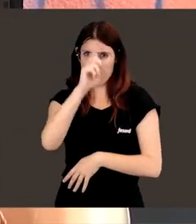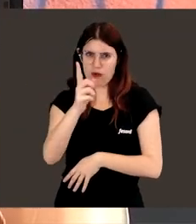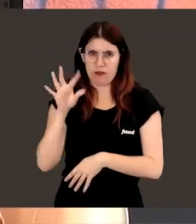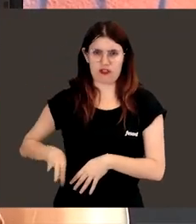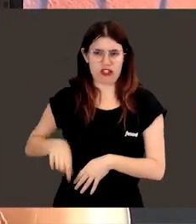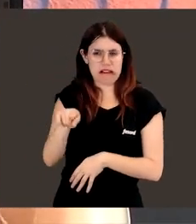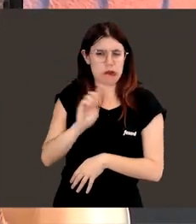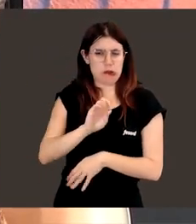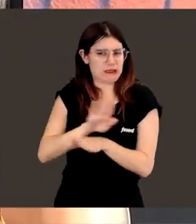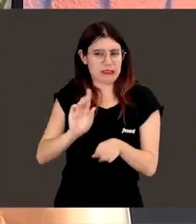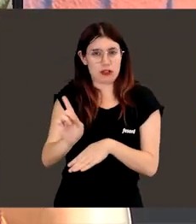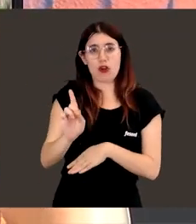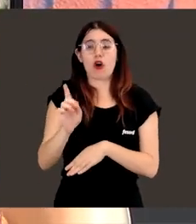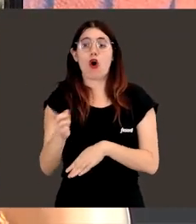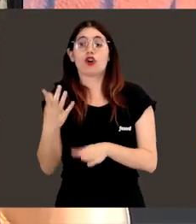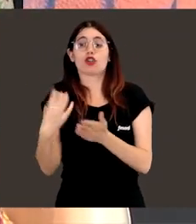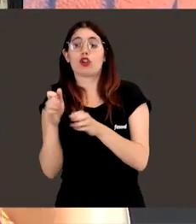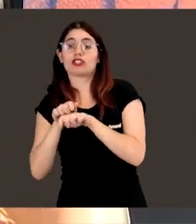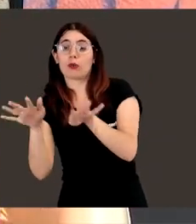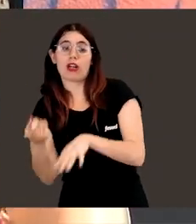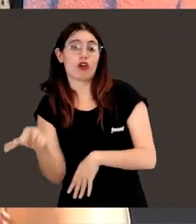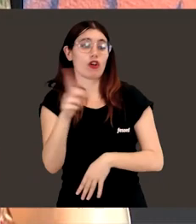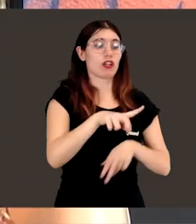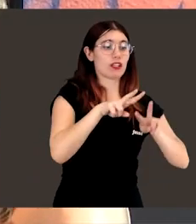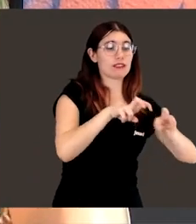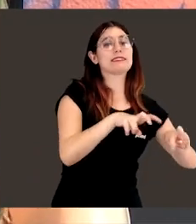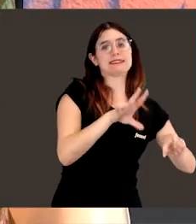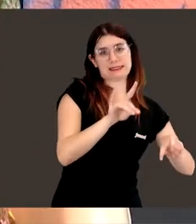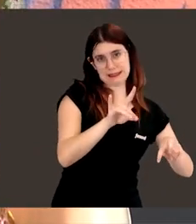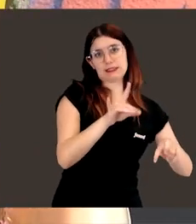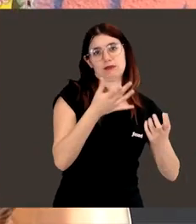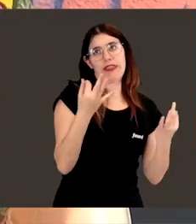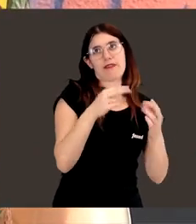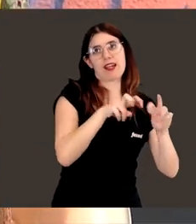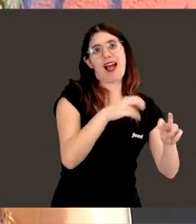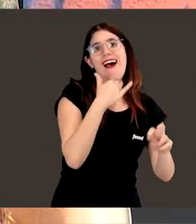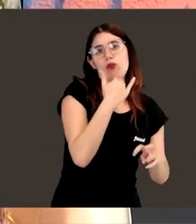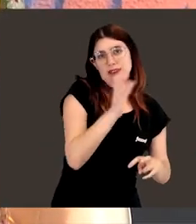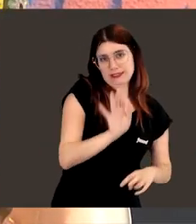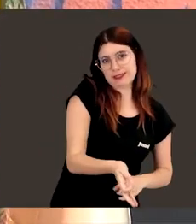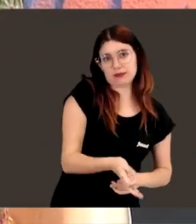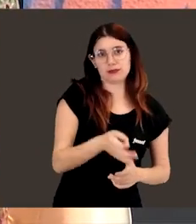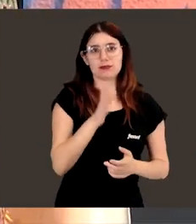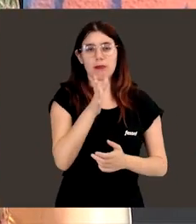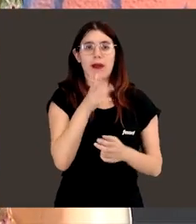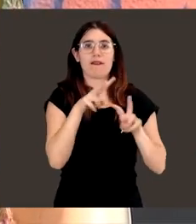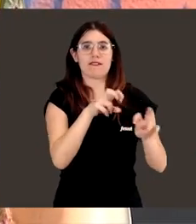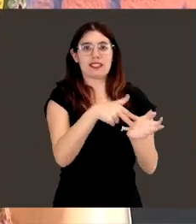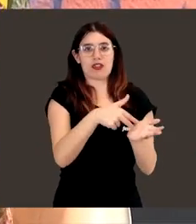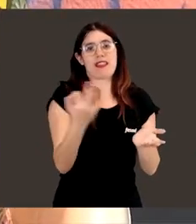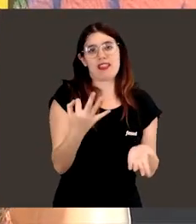ni creo también que quizás los divulgadores sí tienen que ser científicos, y haber realizado, bueno, prestar en investigación.